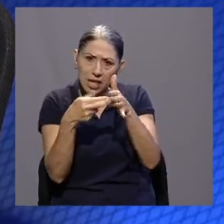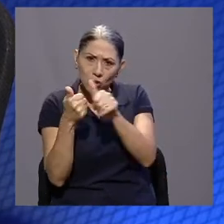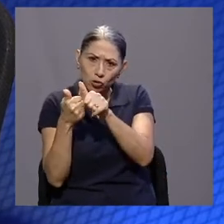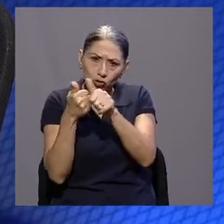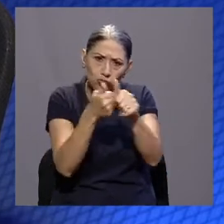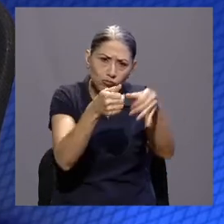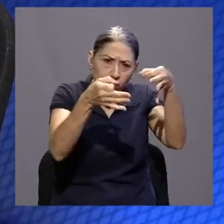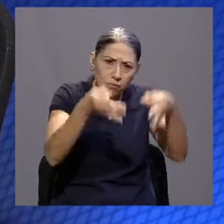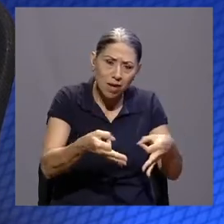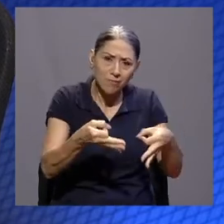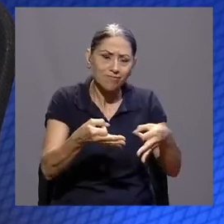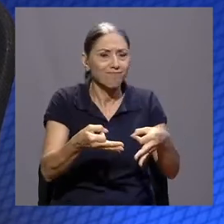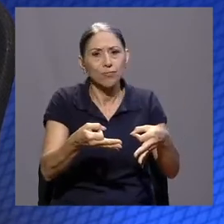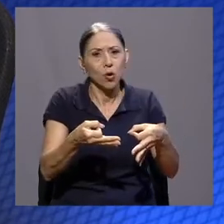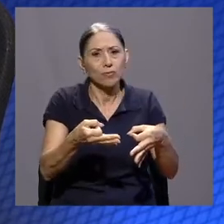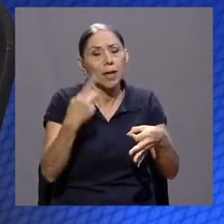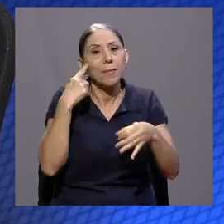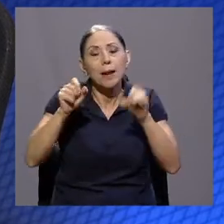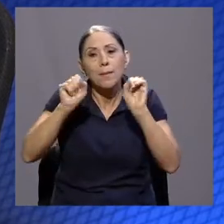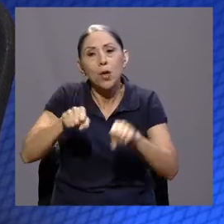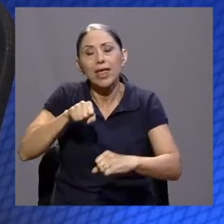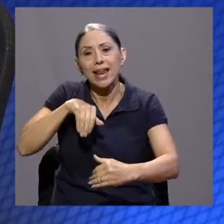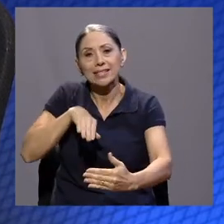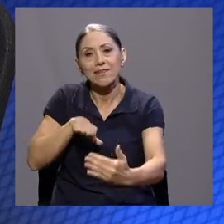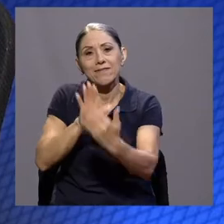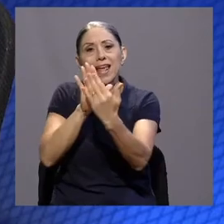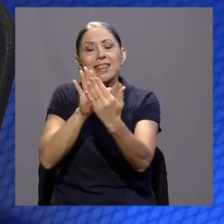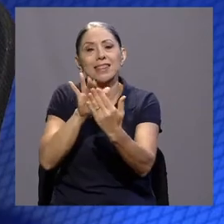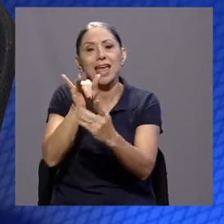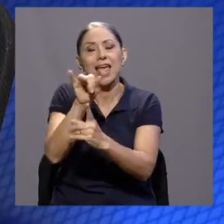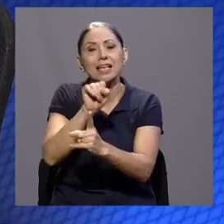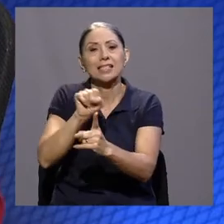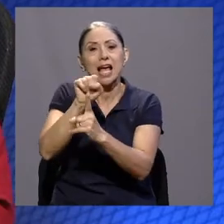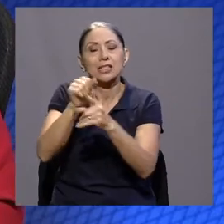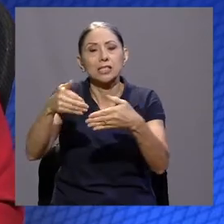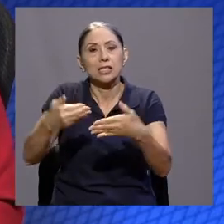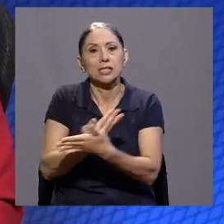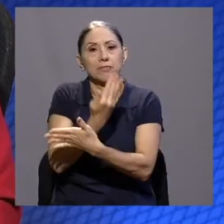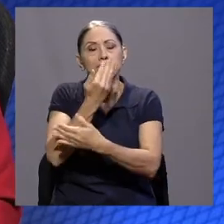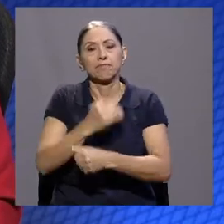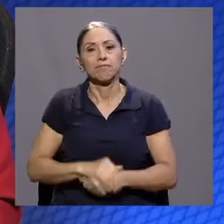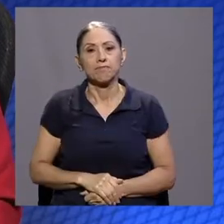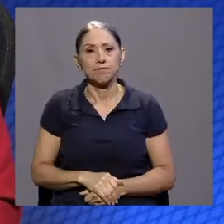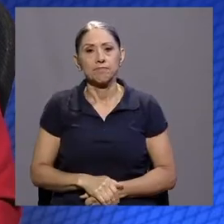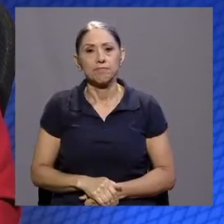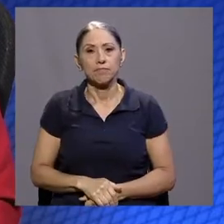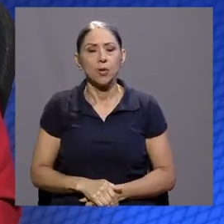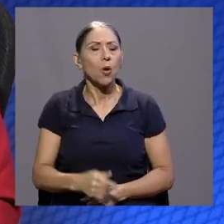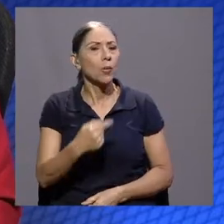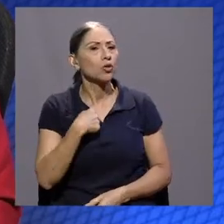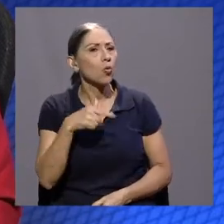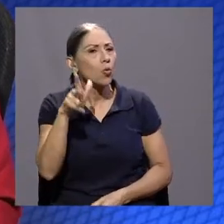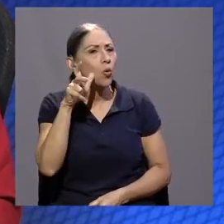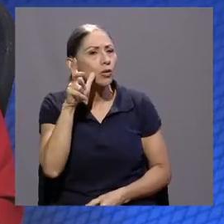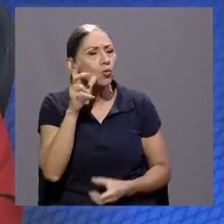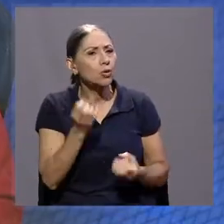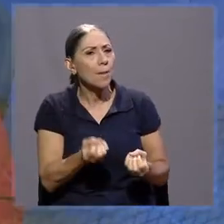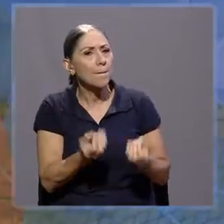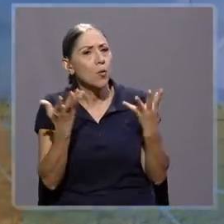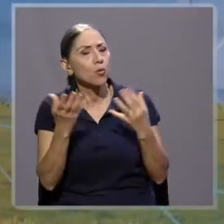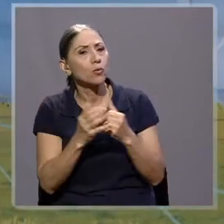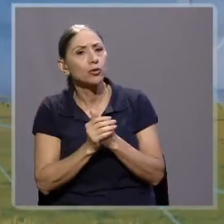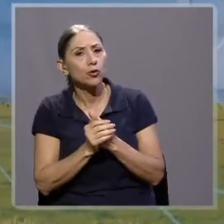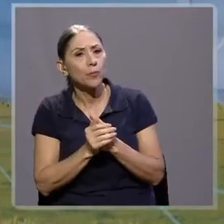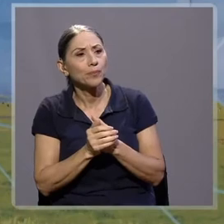para poder hacer frente ante esta nueva realidad. Una cosa que uno escucha mucho es